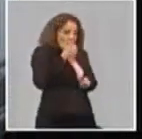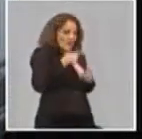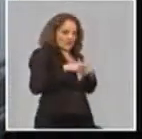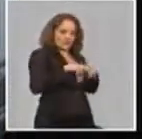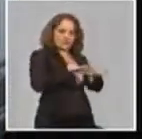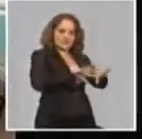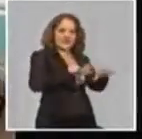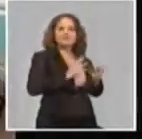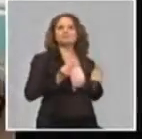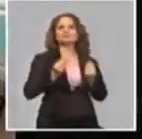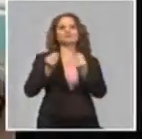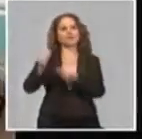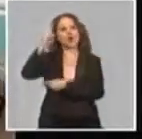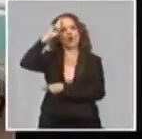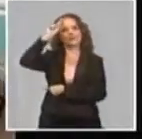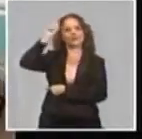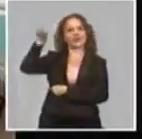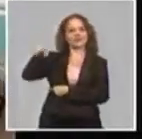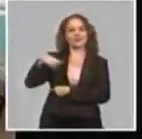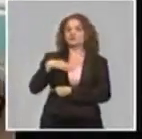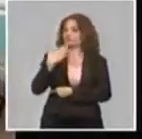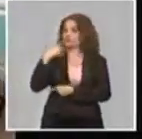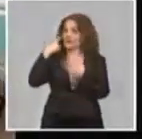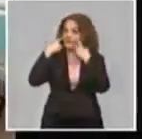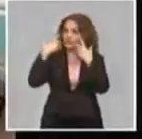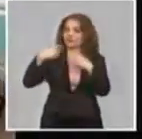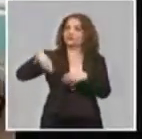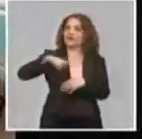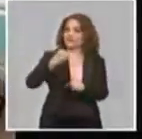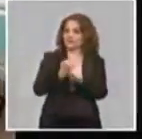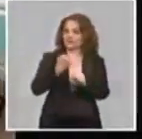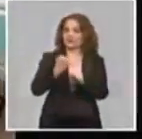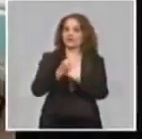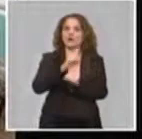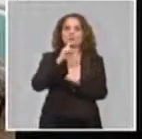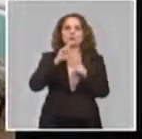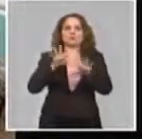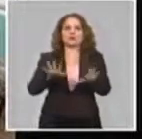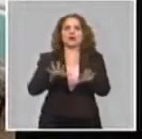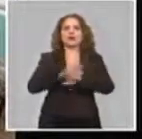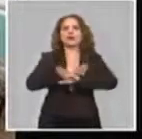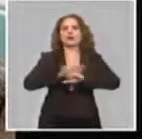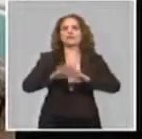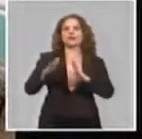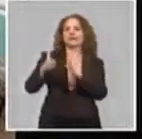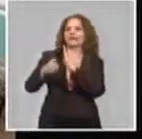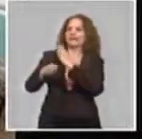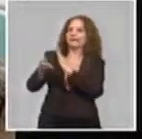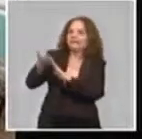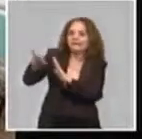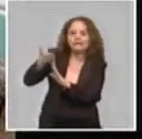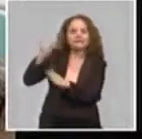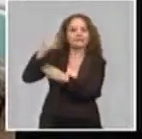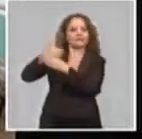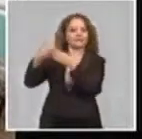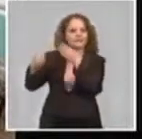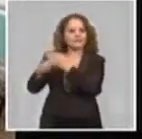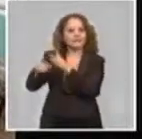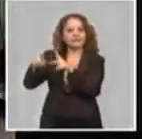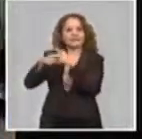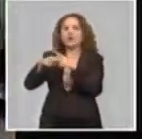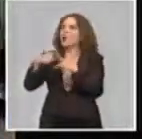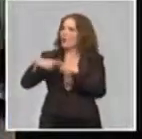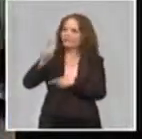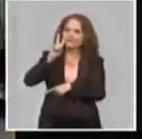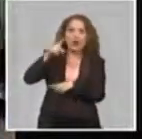los hospitales y eso me parece que ha sido algo importante porque no nos detuvimos solo a hacer las labores constructivas, no, también vimos que había